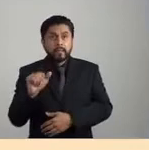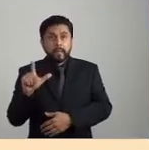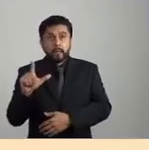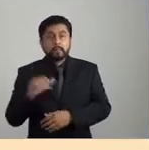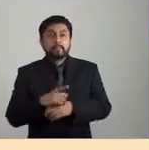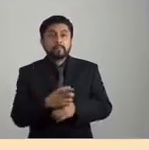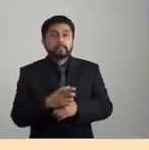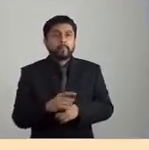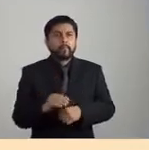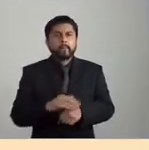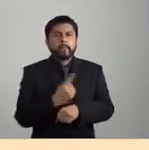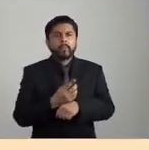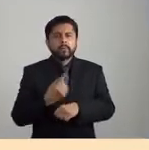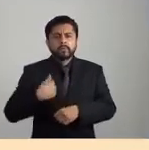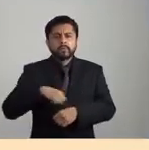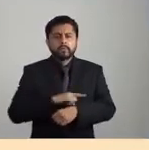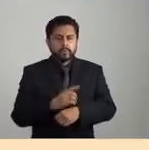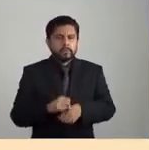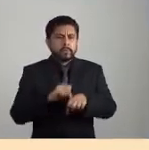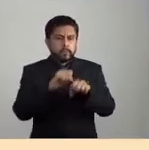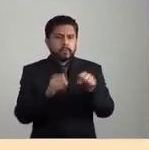al fin y cabo todos vivimos en este sistema,